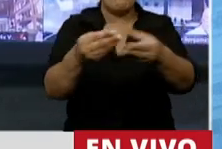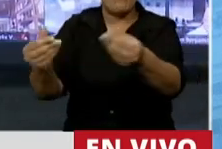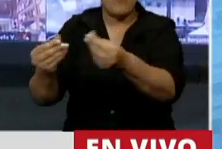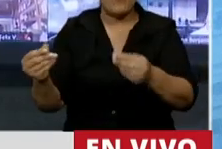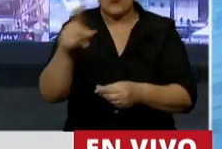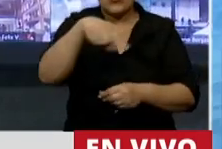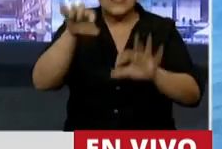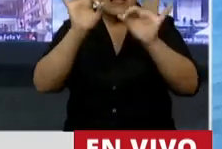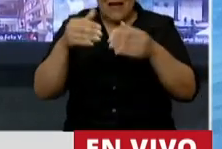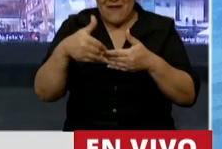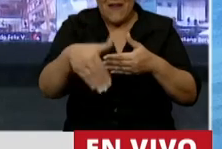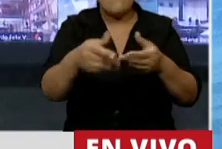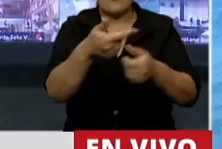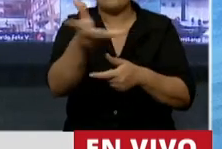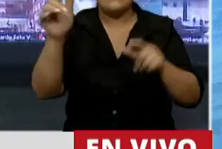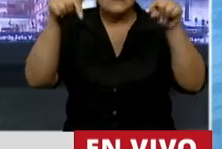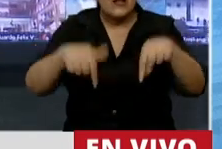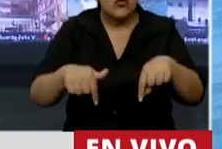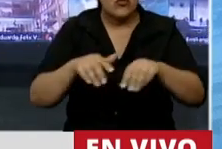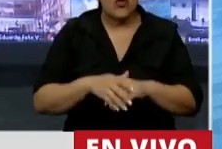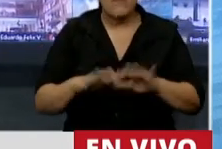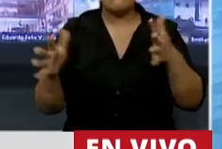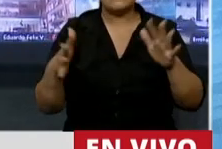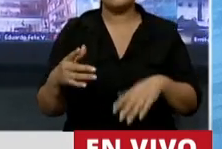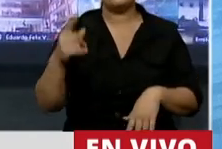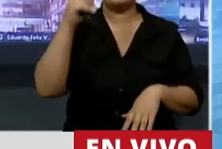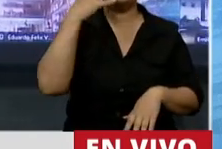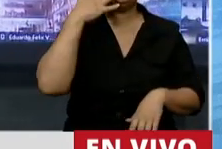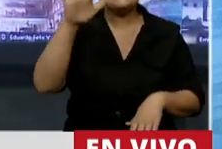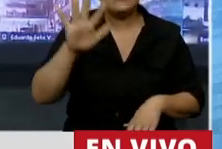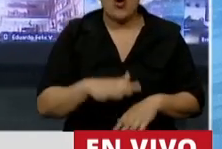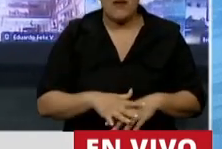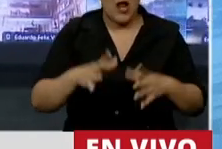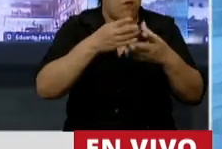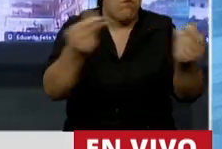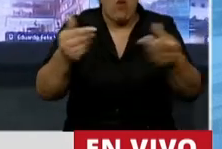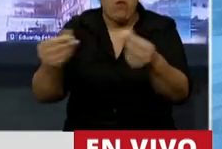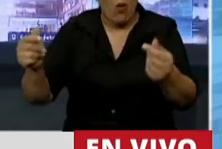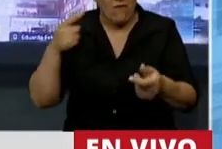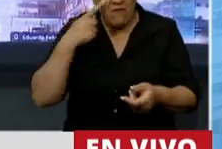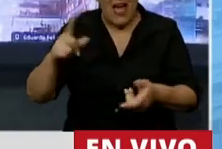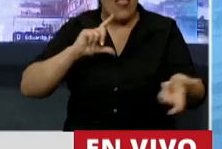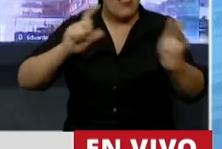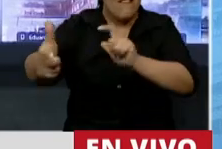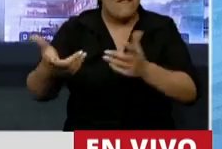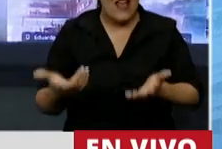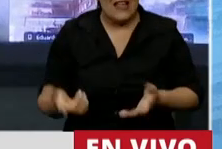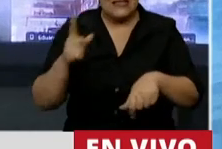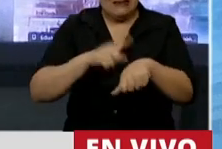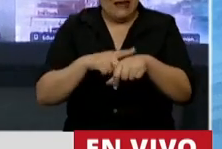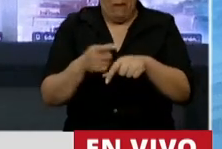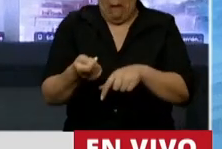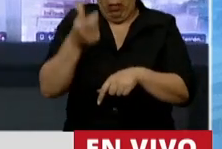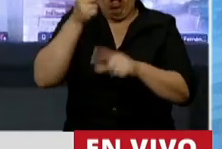especies están por desaparecer hoy? Alrededor de 5.000. Miren la diferencia que hay en tan poco